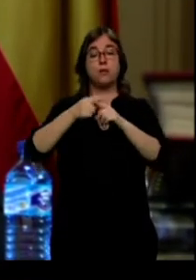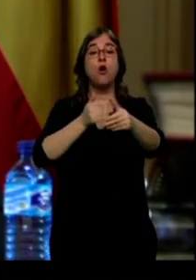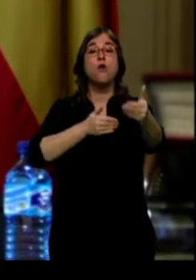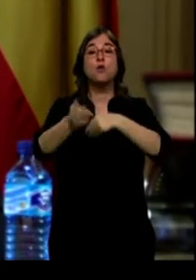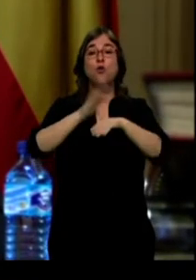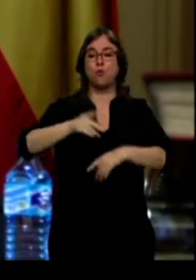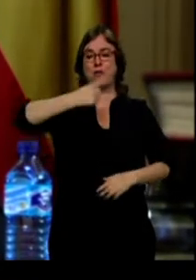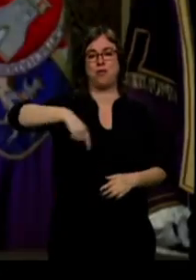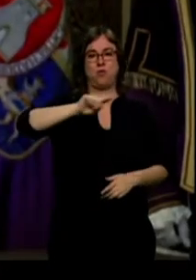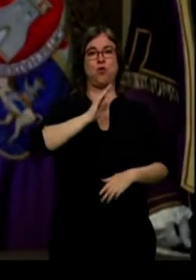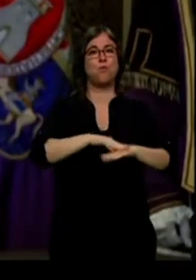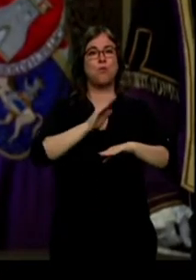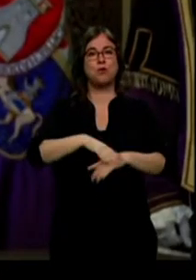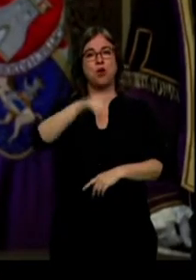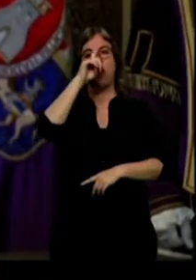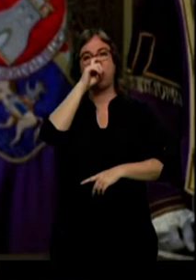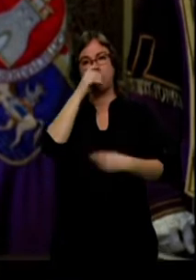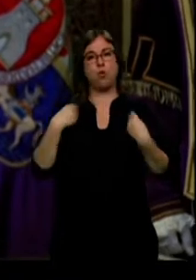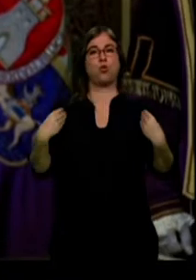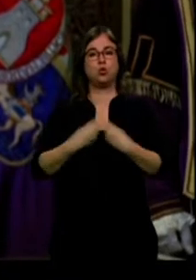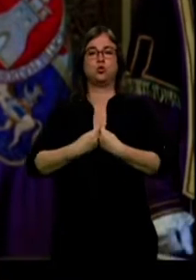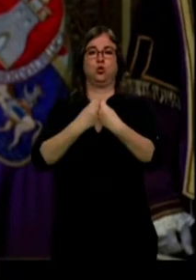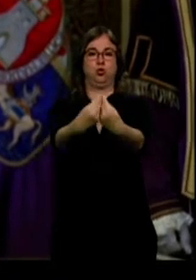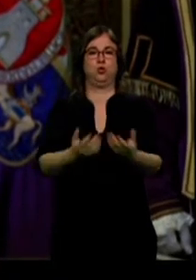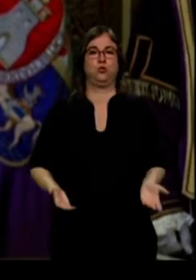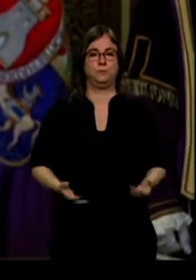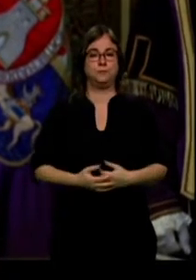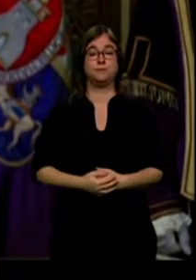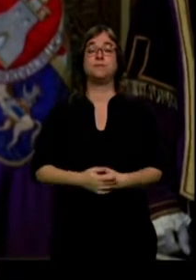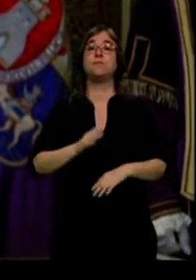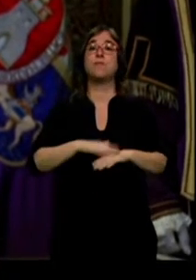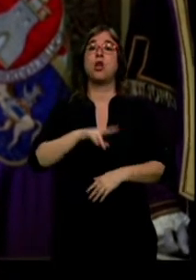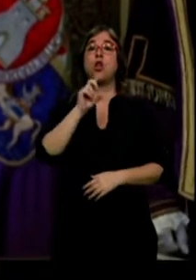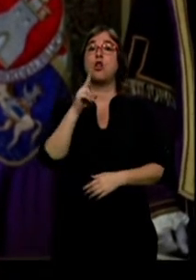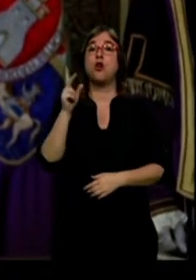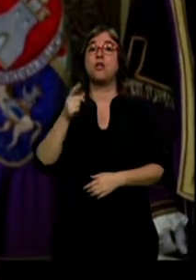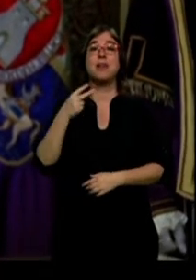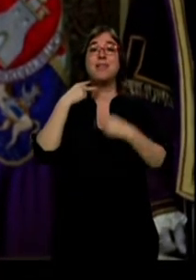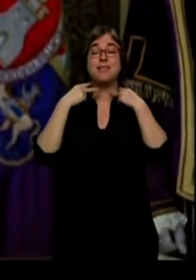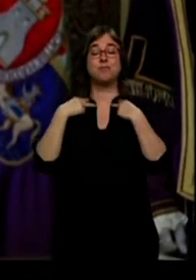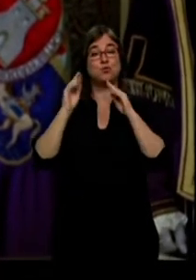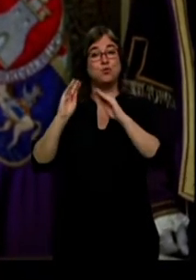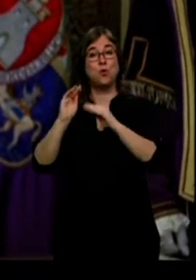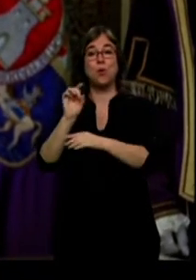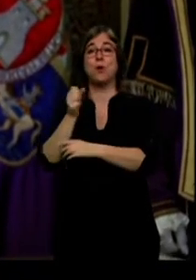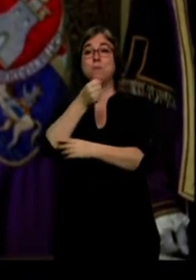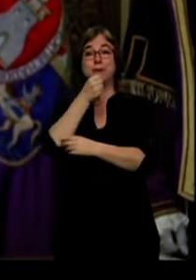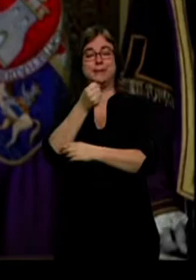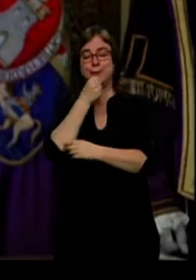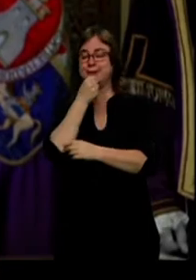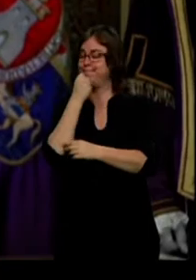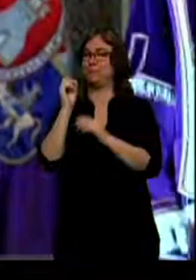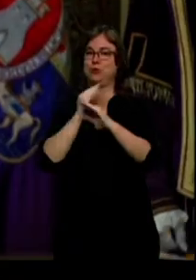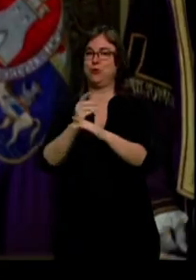ello recorrámoslo juntos. De esta forma, los 12 diputados del PSOE no son suficientes y dejan a Luis Rey sin repetir en la presidencia de la institución